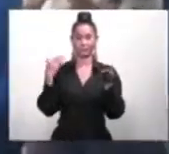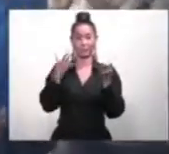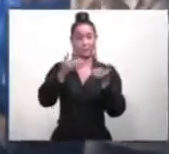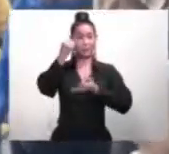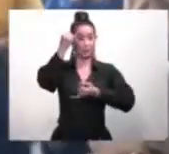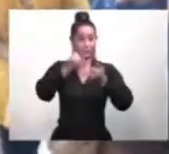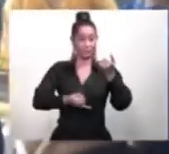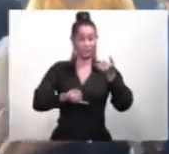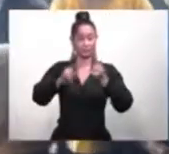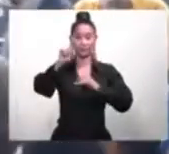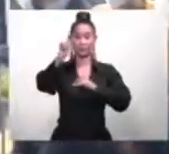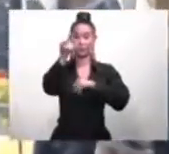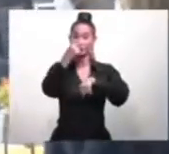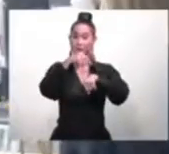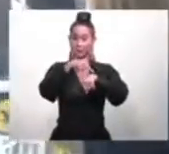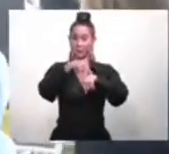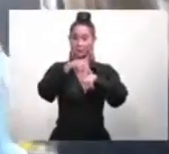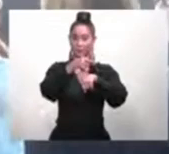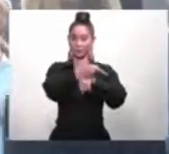éxito el primer momento